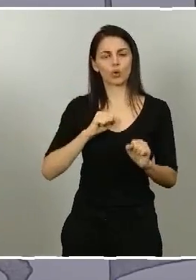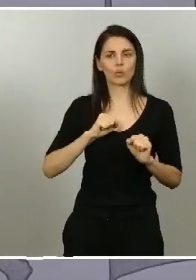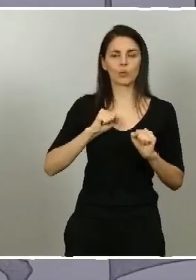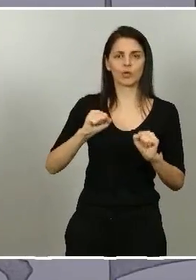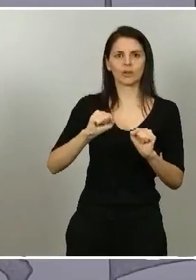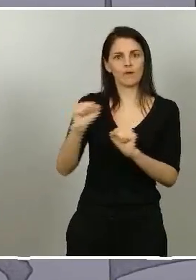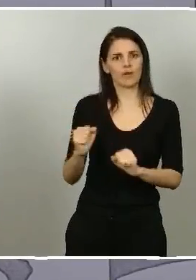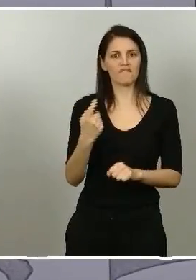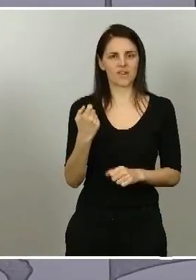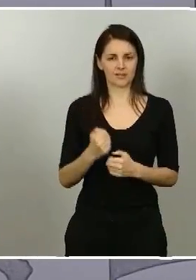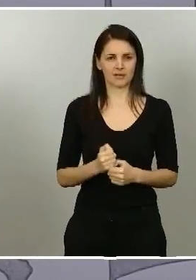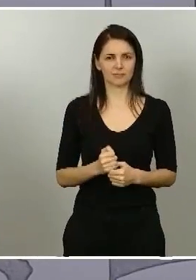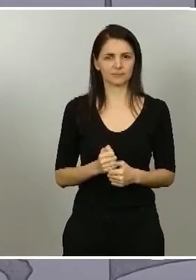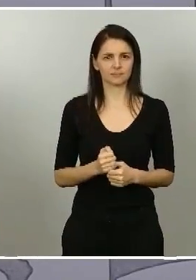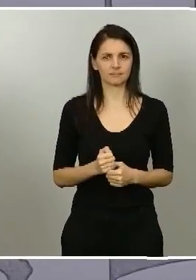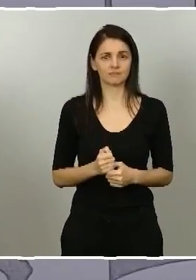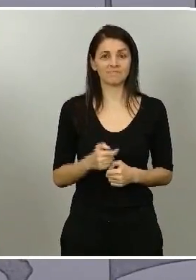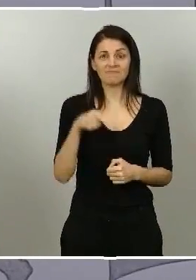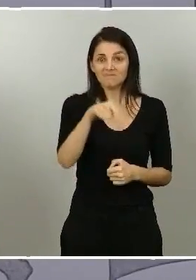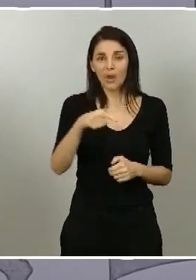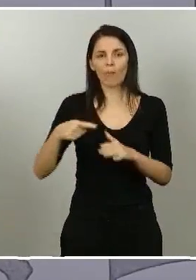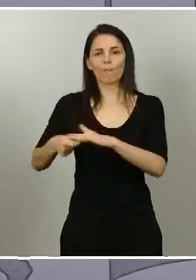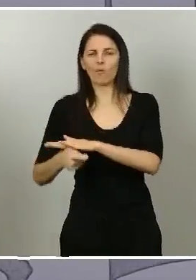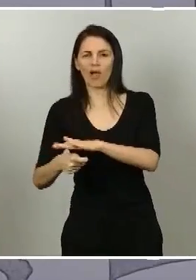arrastrar por la provocación, ni una sola vez.